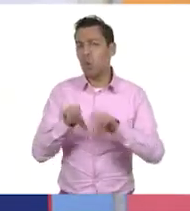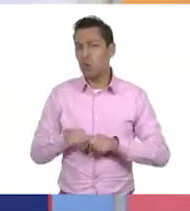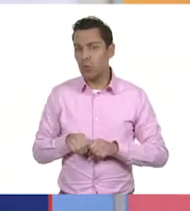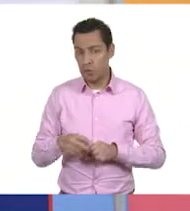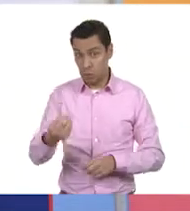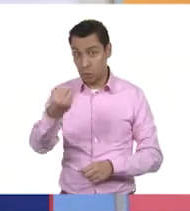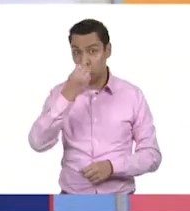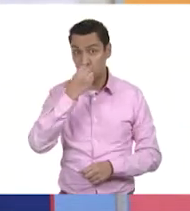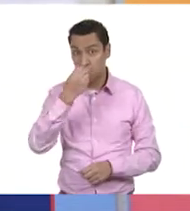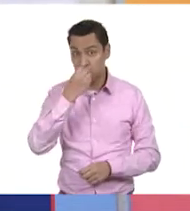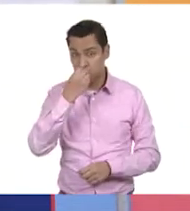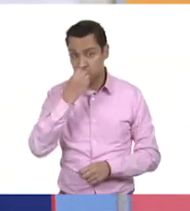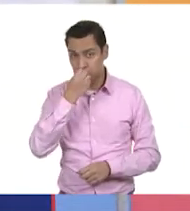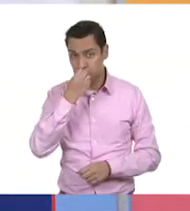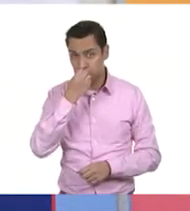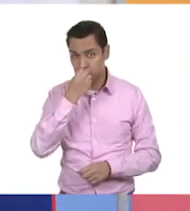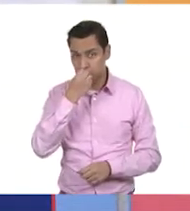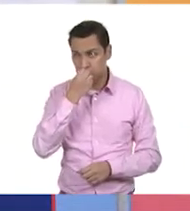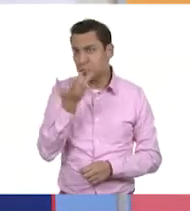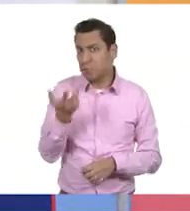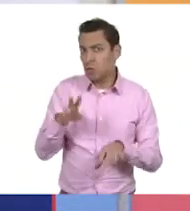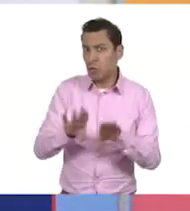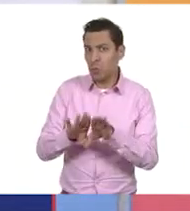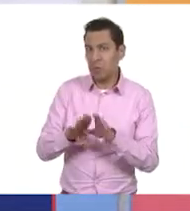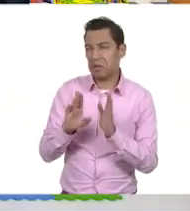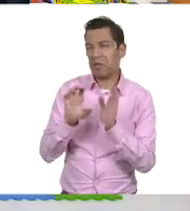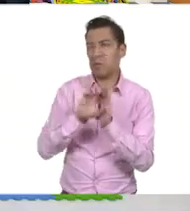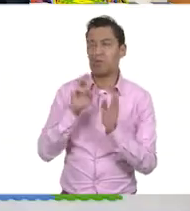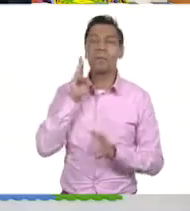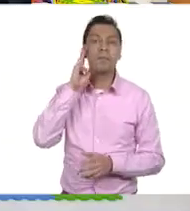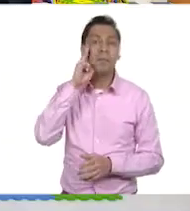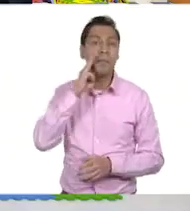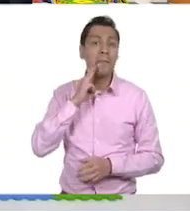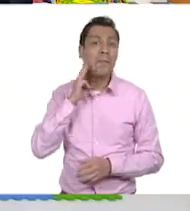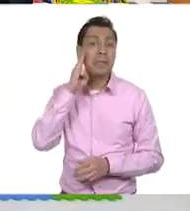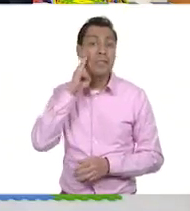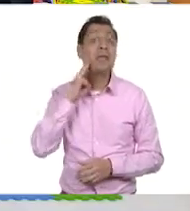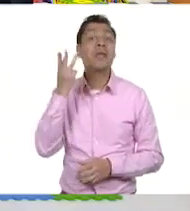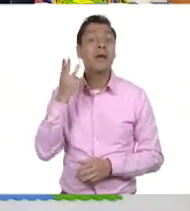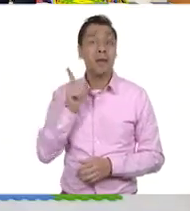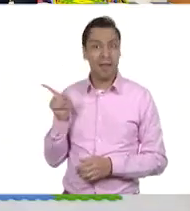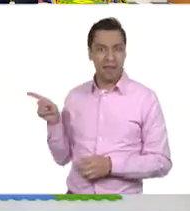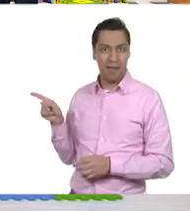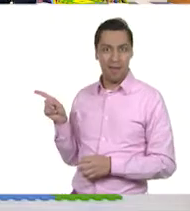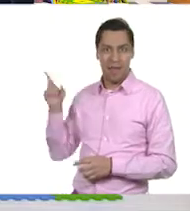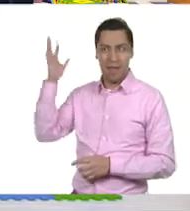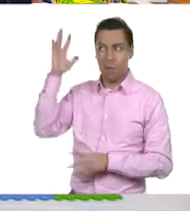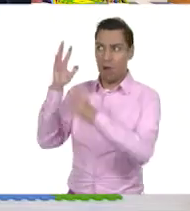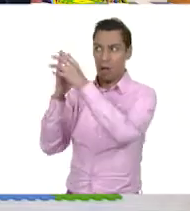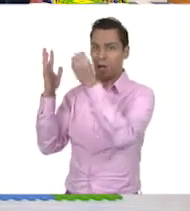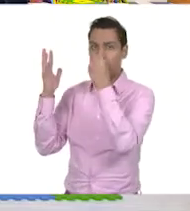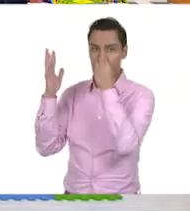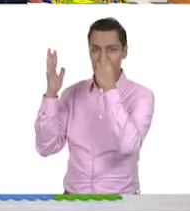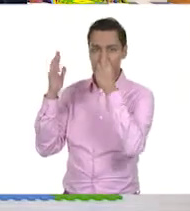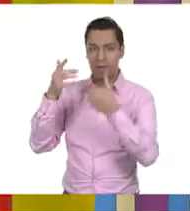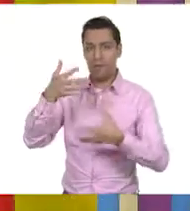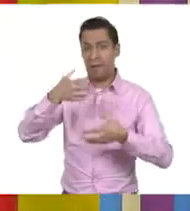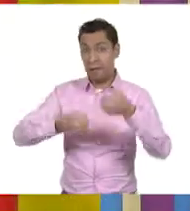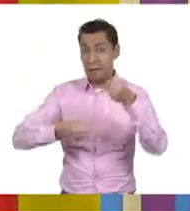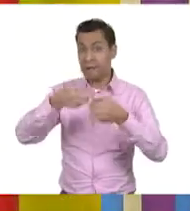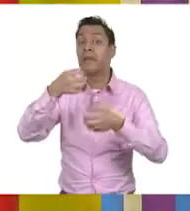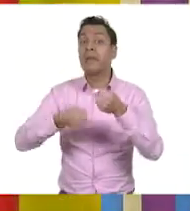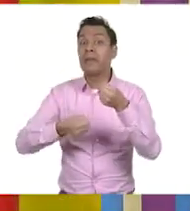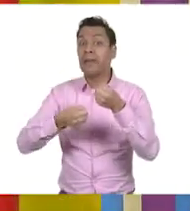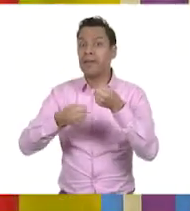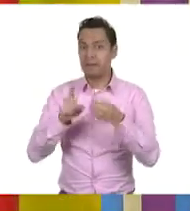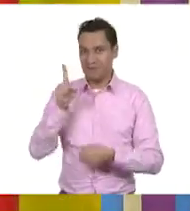la alimentación. Pues, ¿de dónde viene la manzana? La manzana, pues, viene de los árboles. ¿La leche? La leche viene